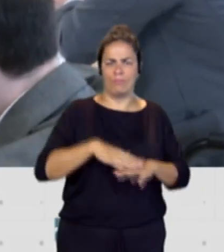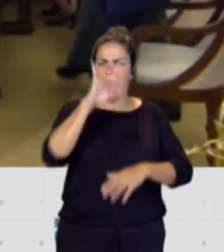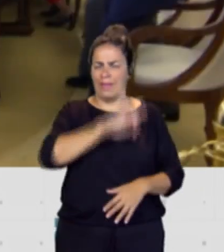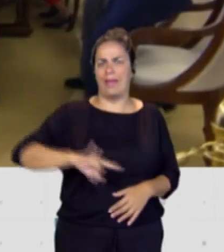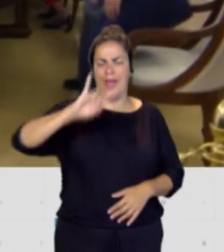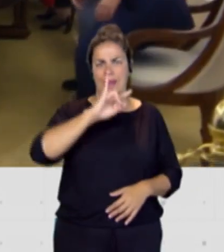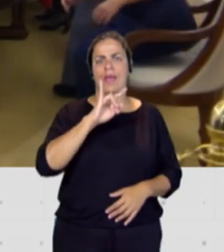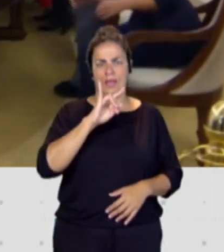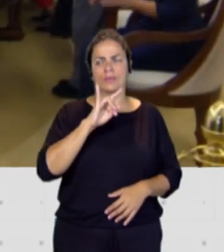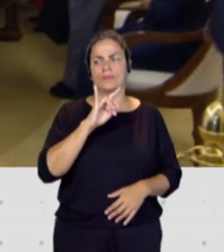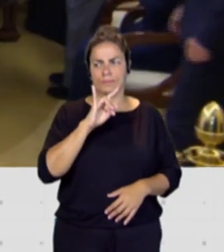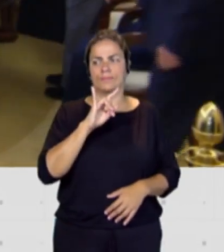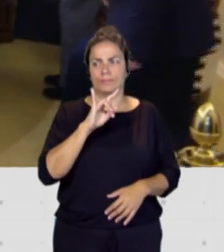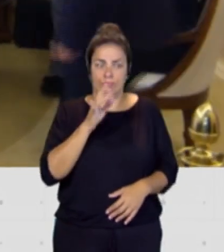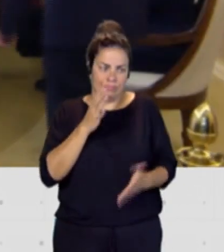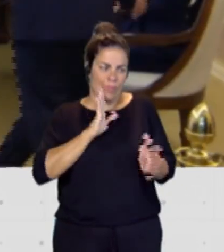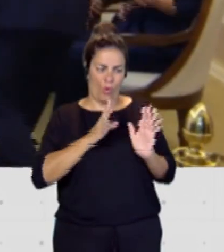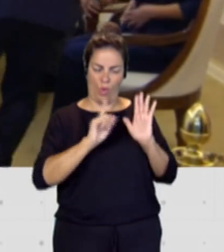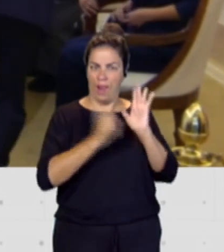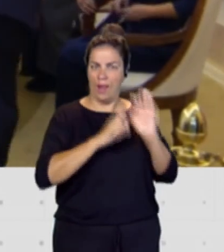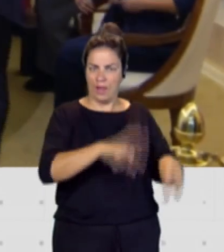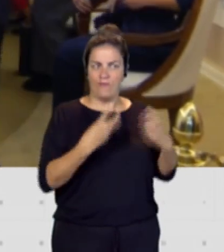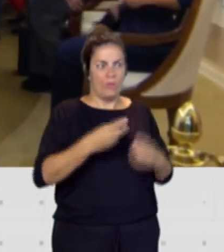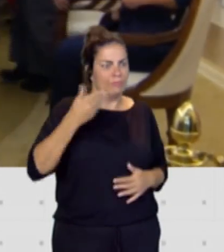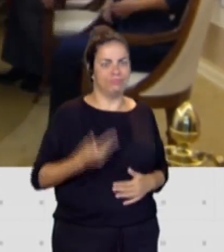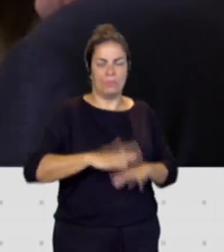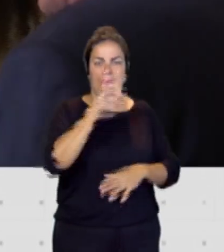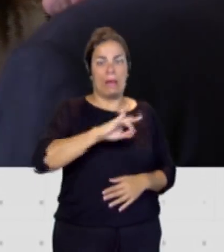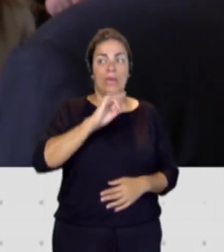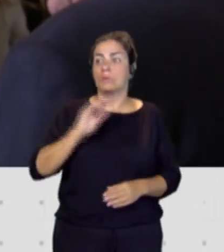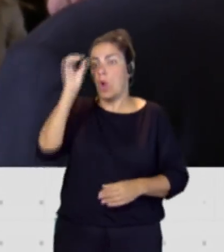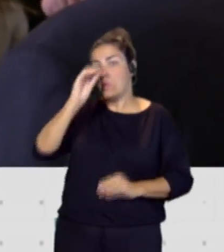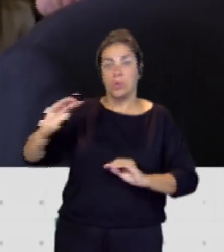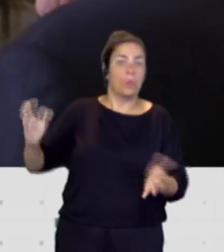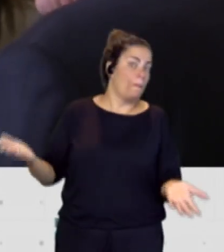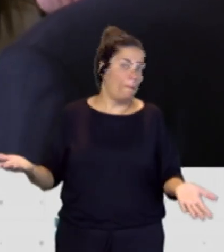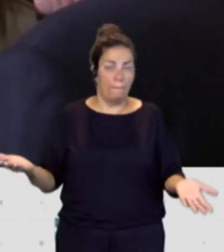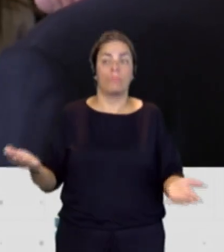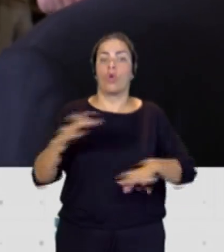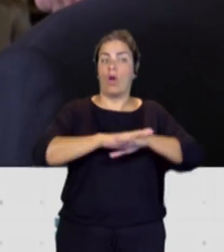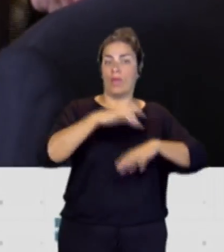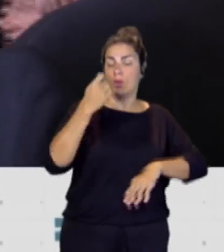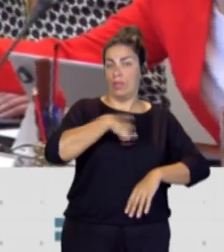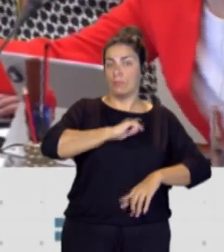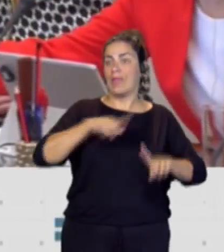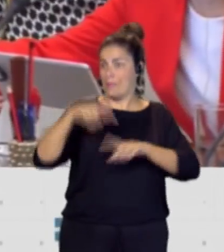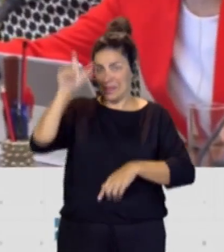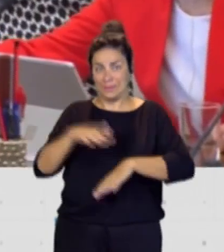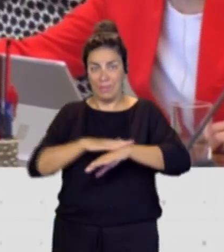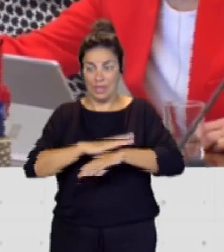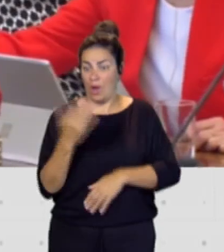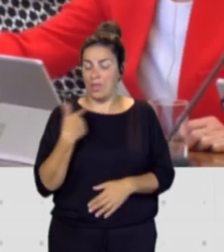como es esta reforma. El gobierno de España y el propio ministro así lo dijo ayer entrando en esta